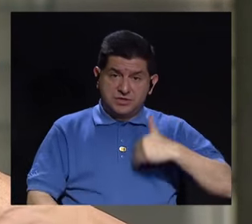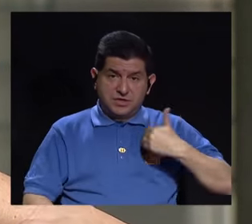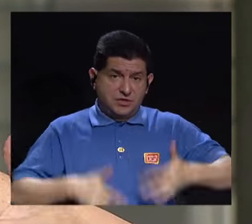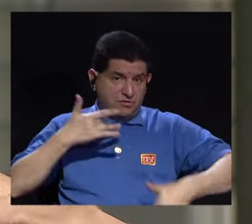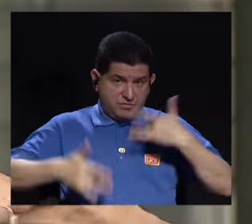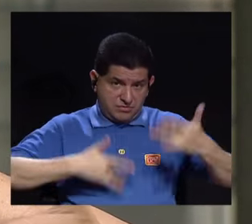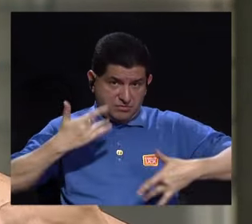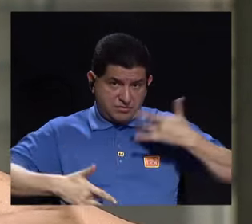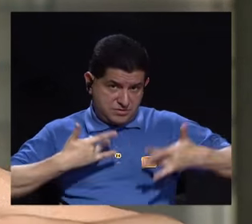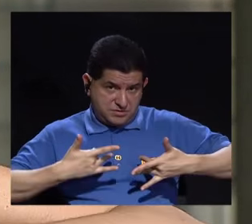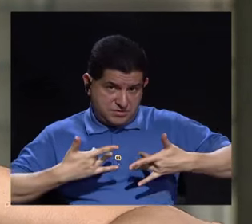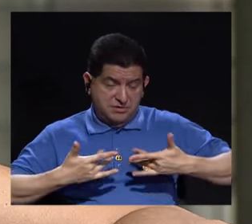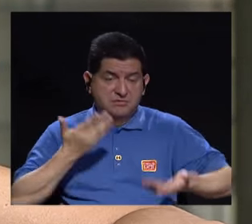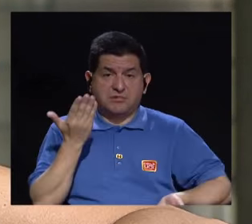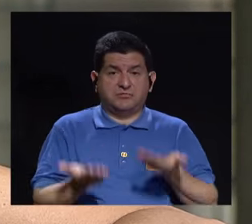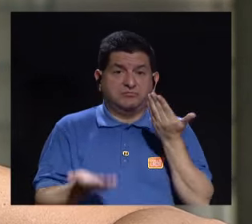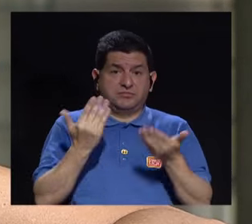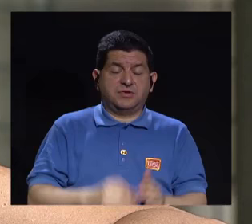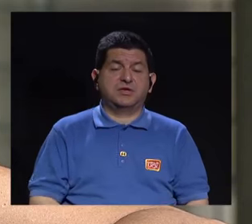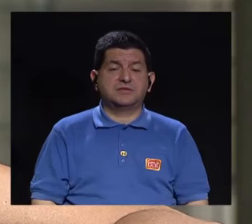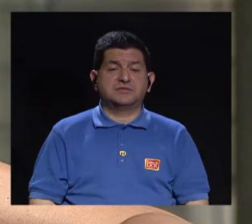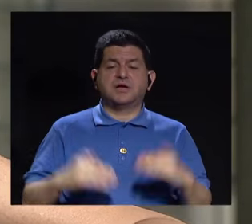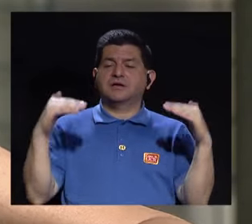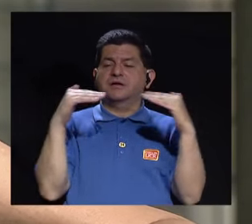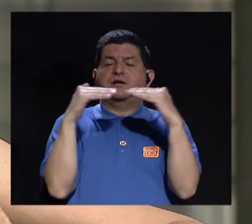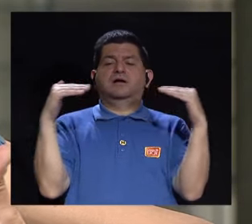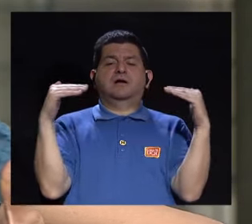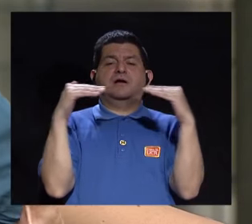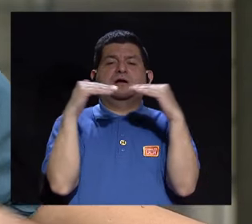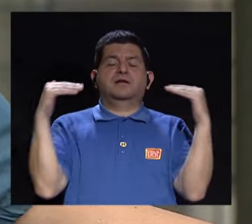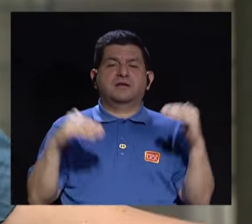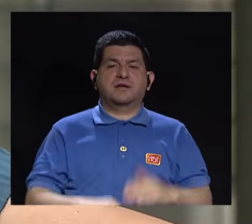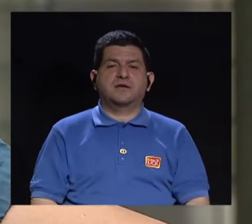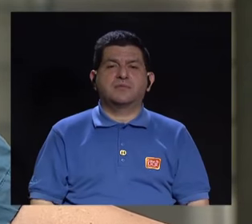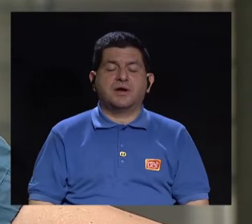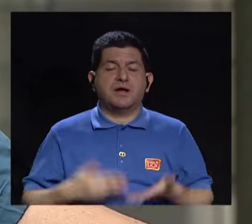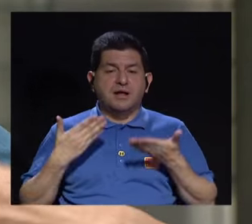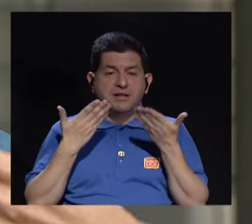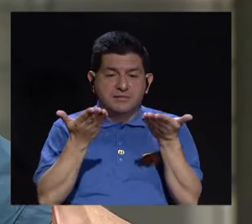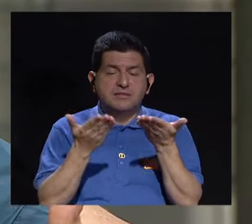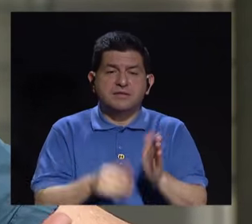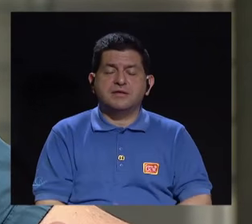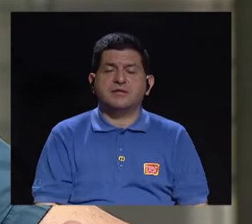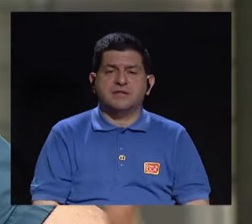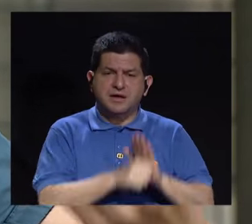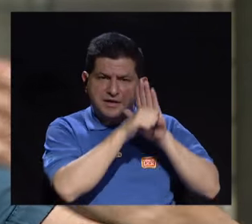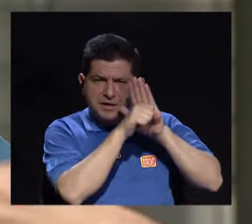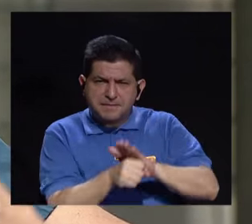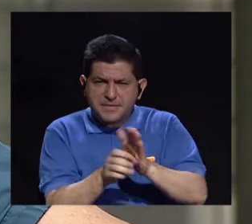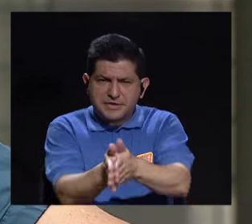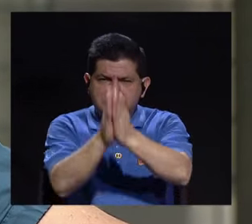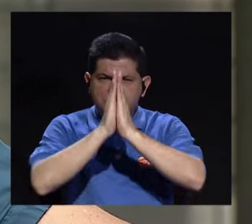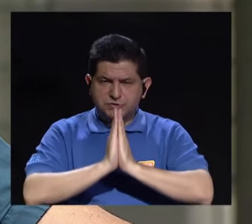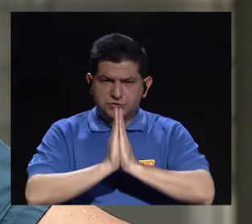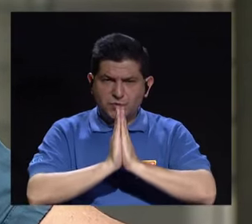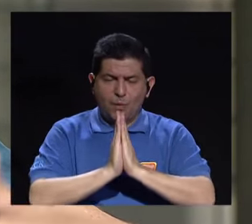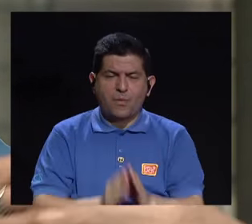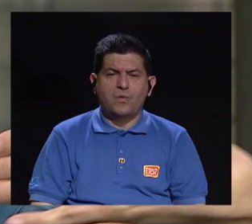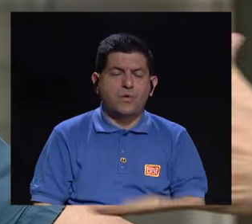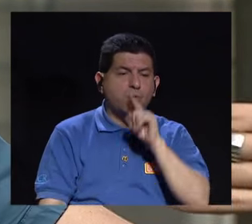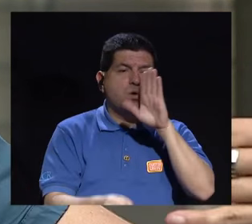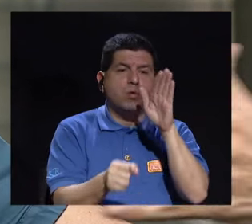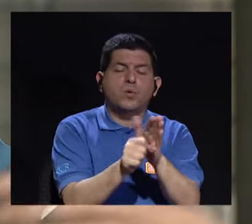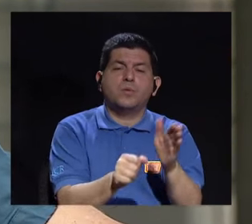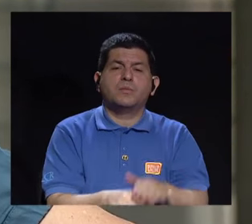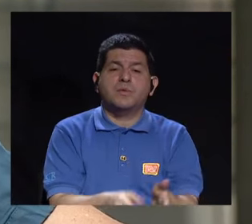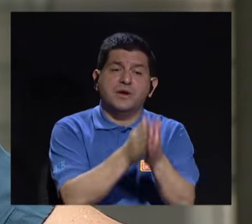suficientemente al alcance de poder devolver esa presión que se le está exigiendo, estar